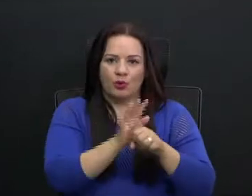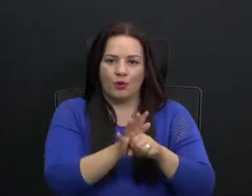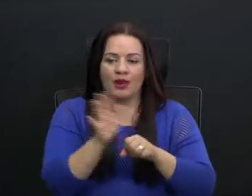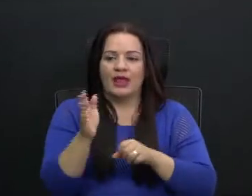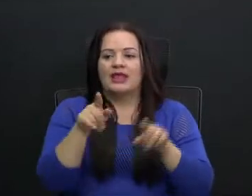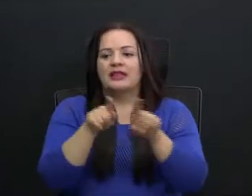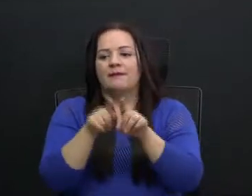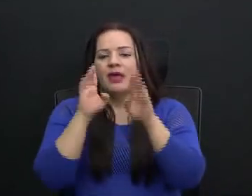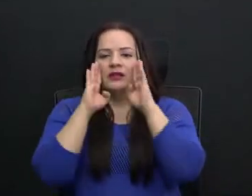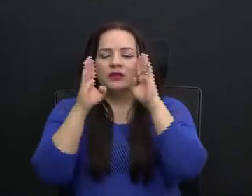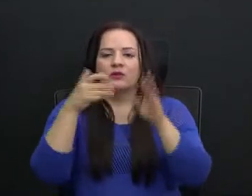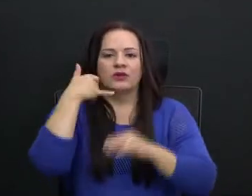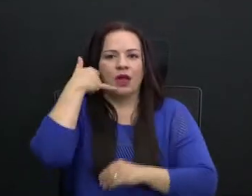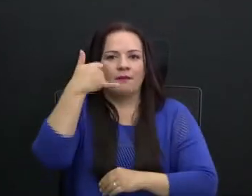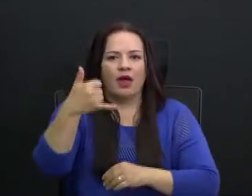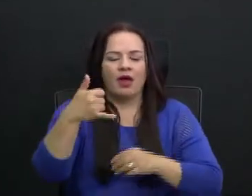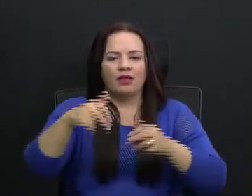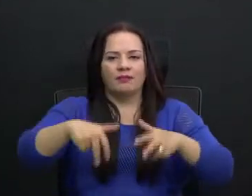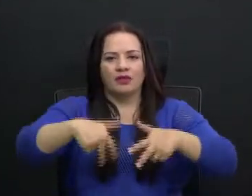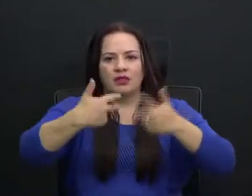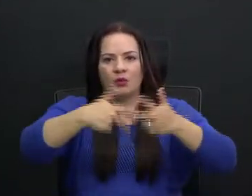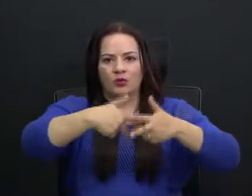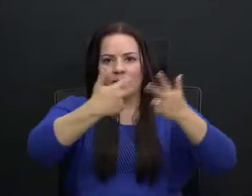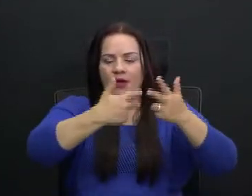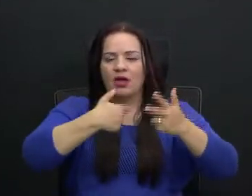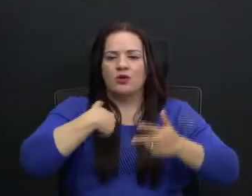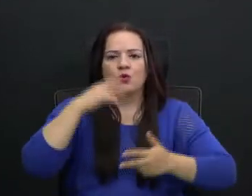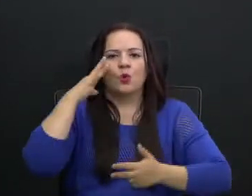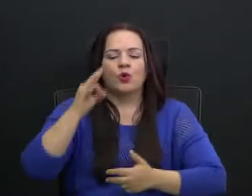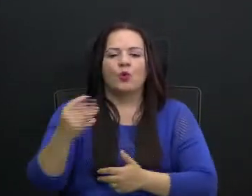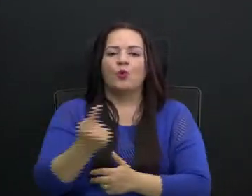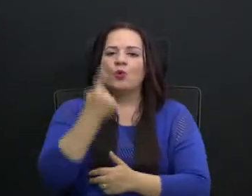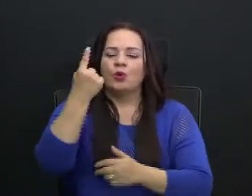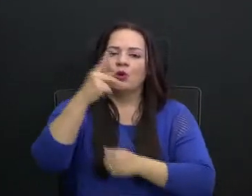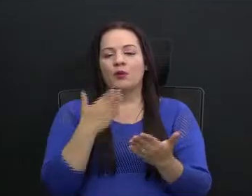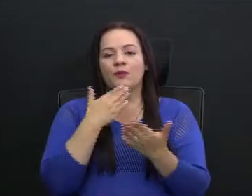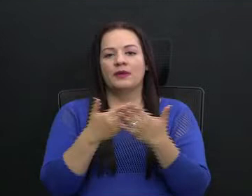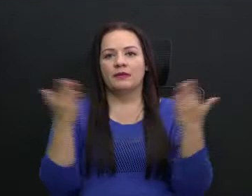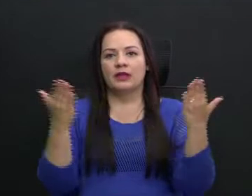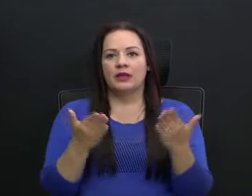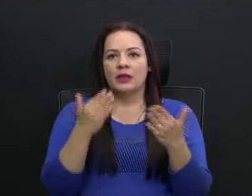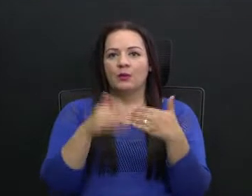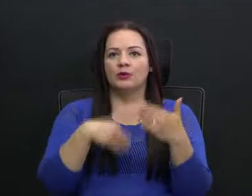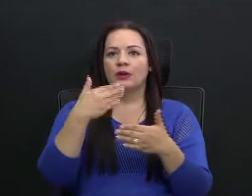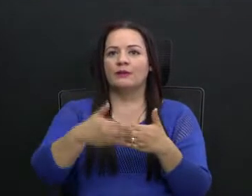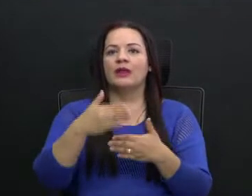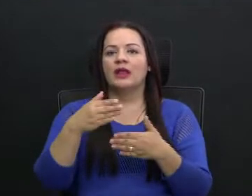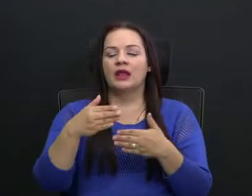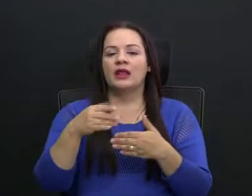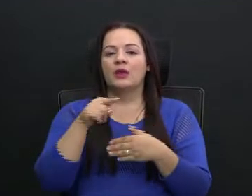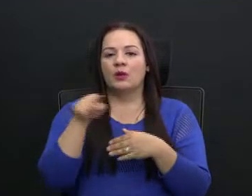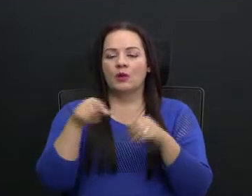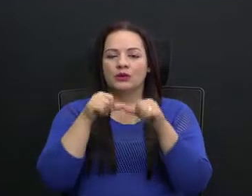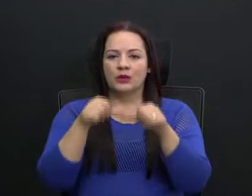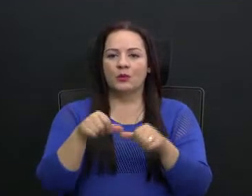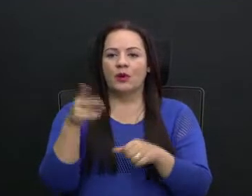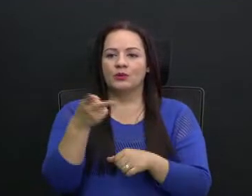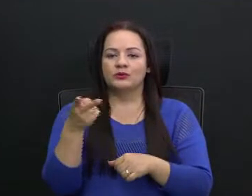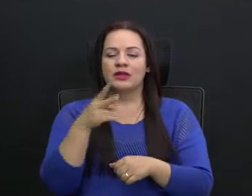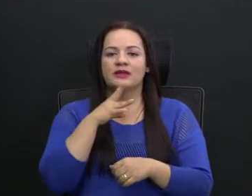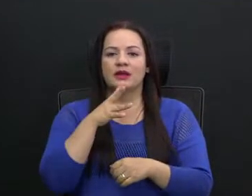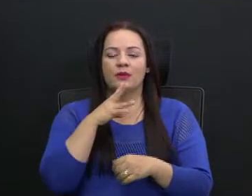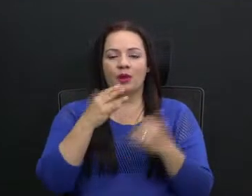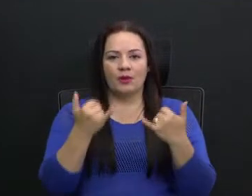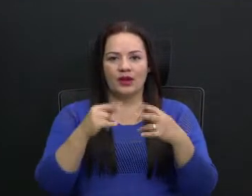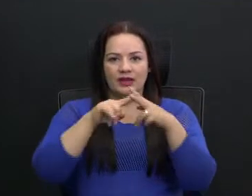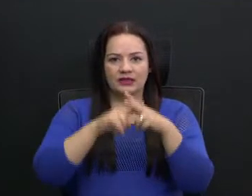en donde se les lleva el tratamiento a la casa a los adultos mayores y se les da un seguimiento como acá. Esta comisión también llamó a funcionarios de la